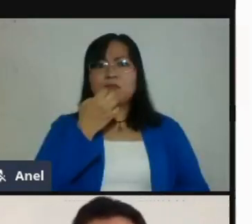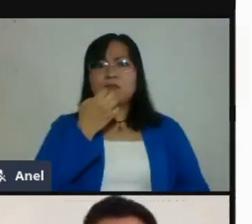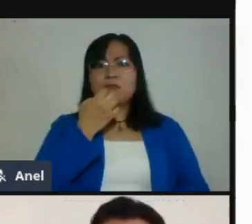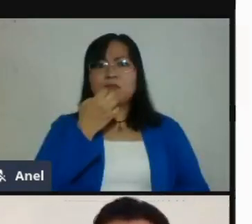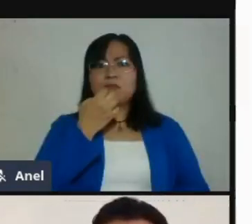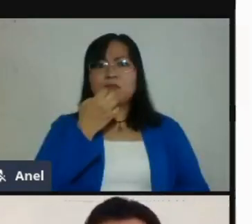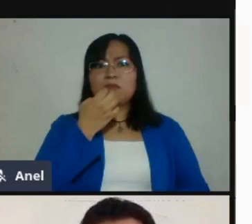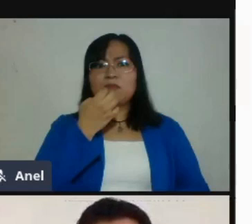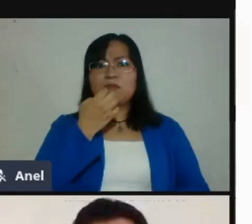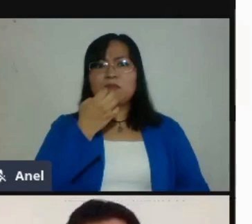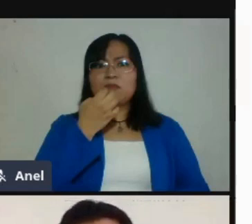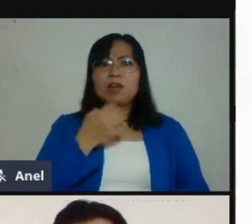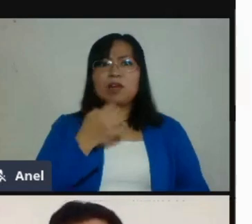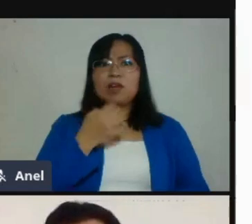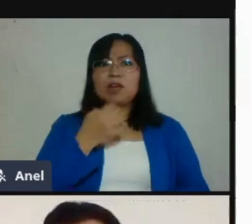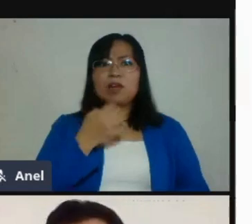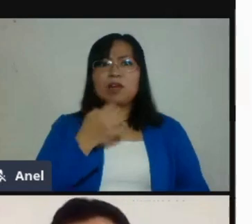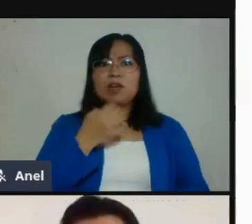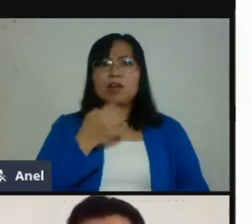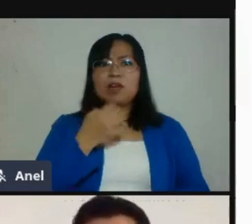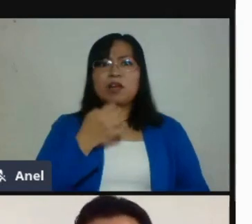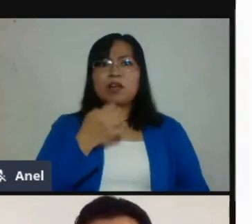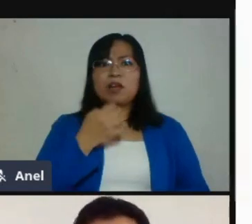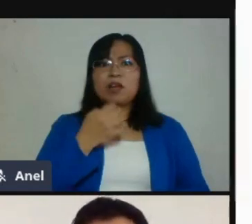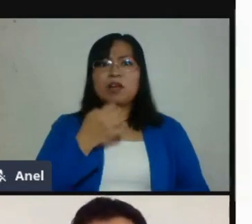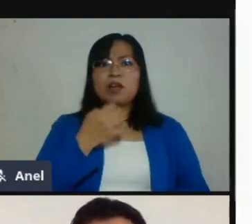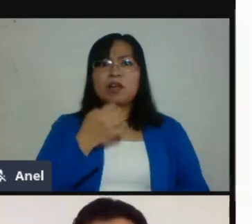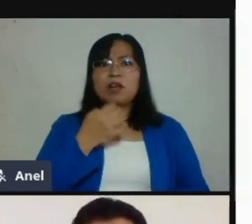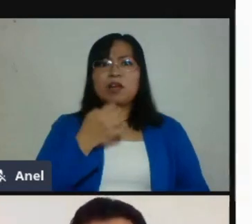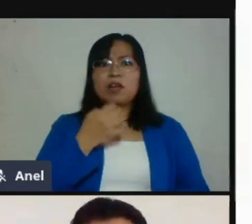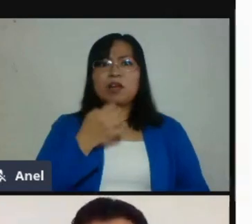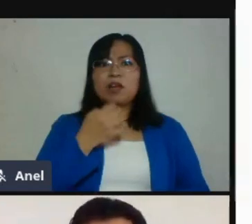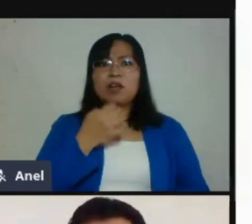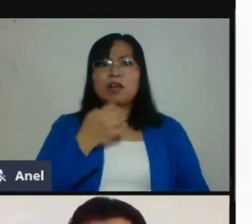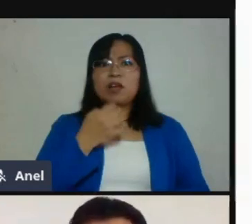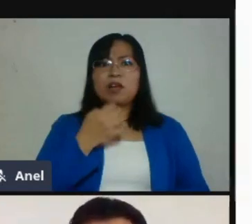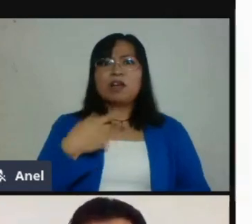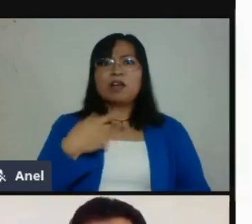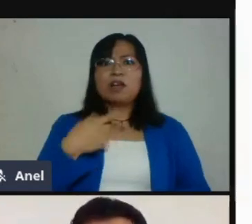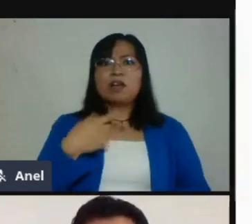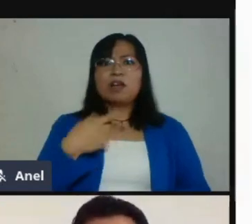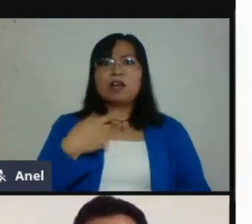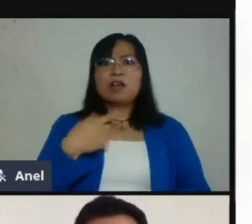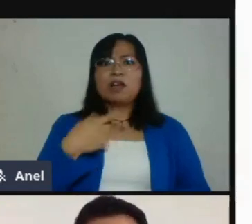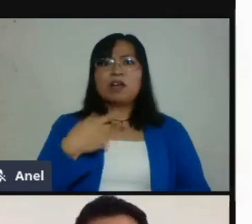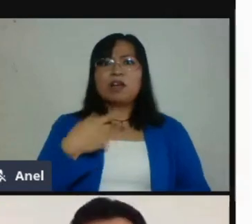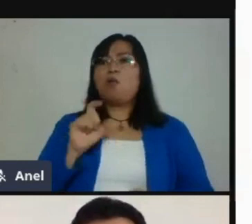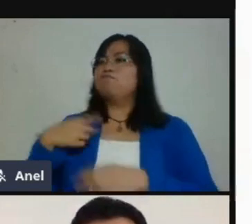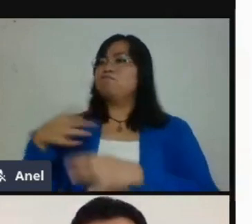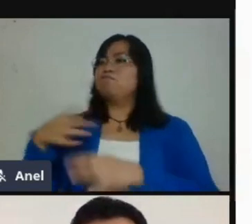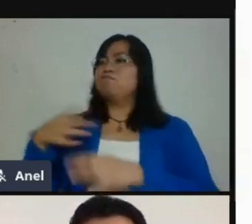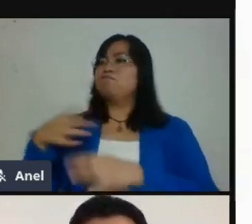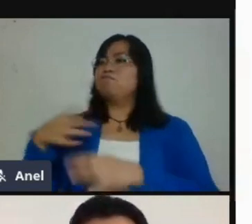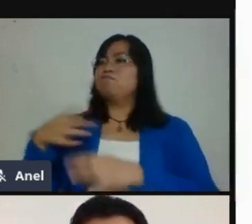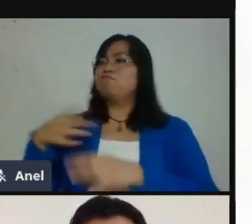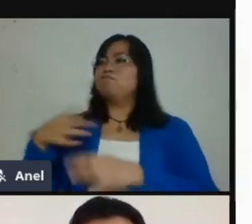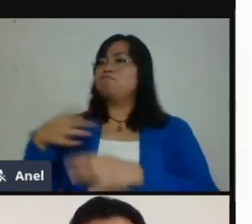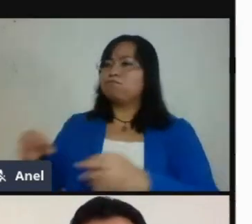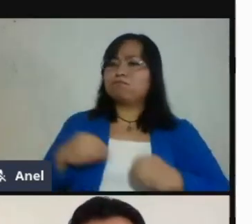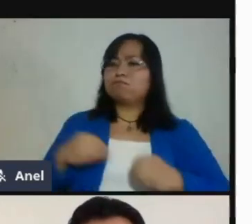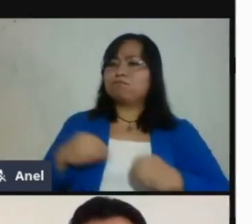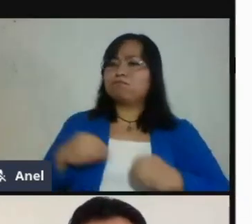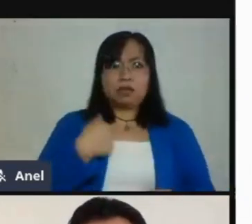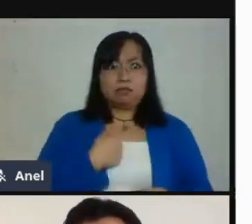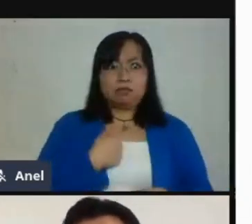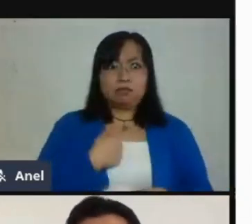la escuela, o saluda al policía, o saluda a las personas o a los maestros que se encuentran por ahí. Y de alguna manera se da cuenta